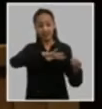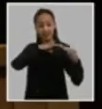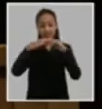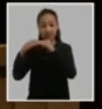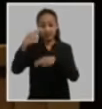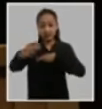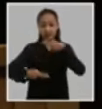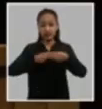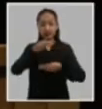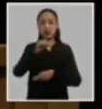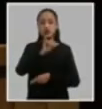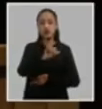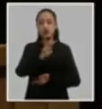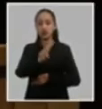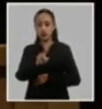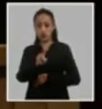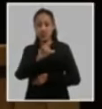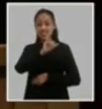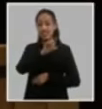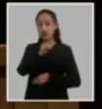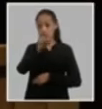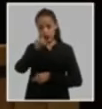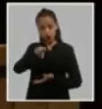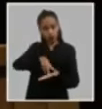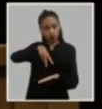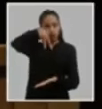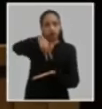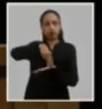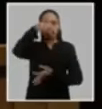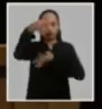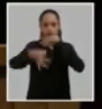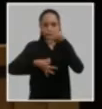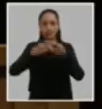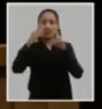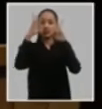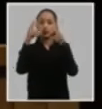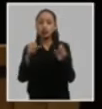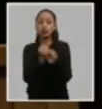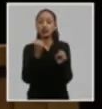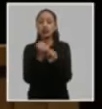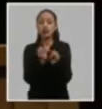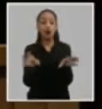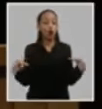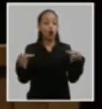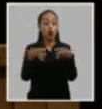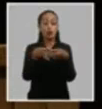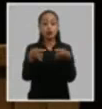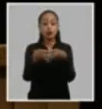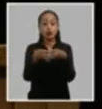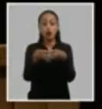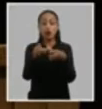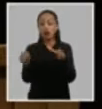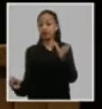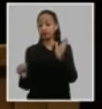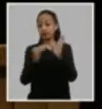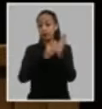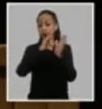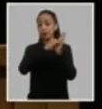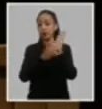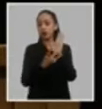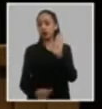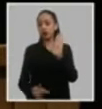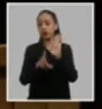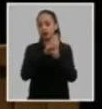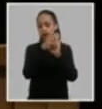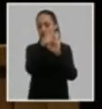realizados se produjeron 61 intervenciones el resultado del trabajo de la comisión se recoge en el proyecto de resolución que